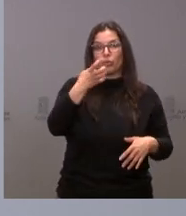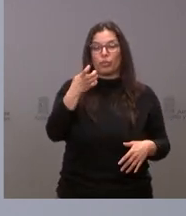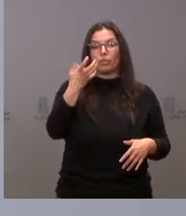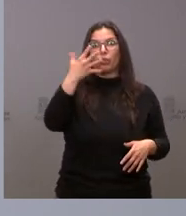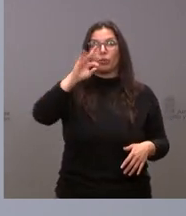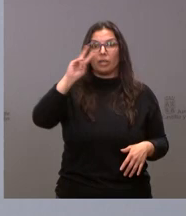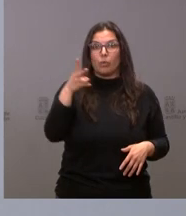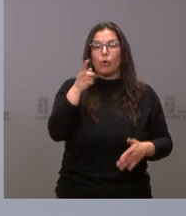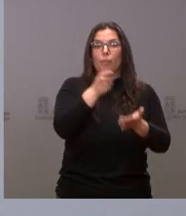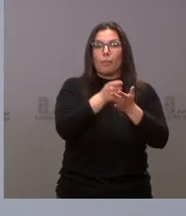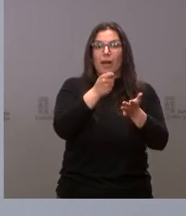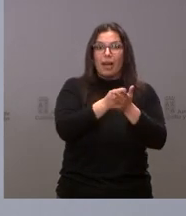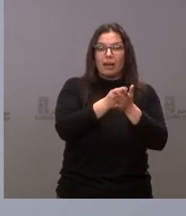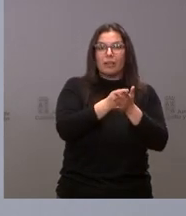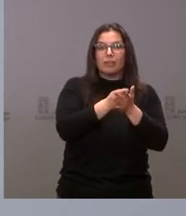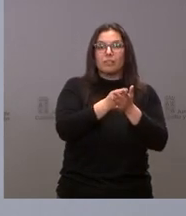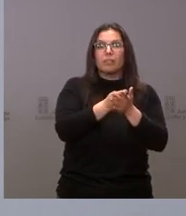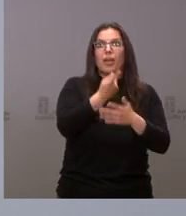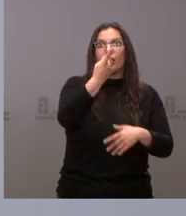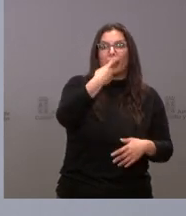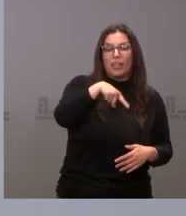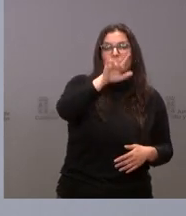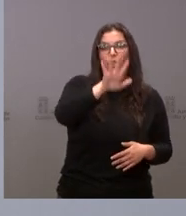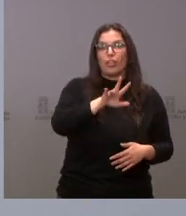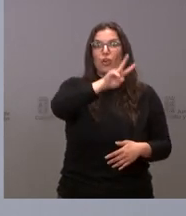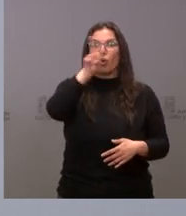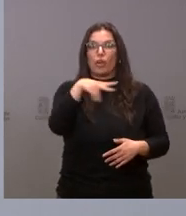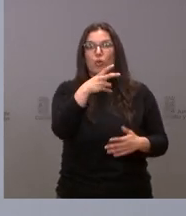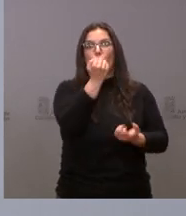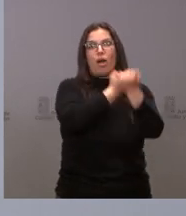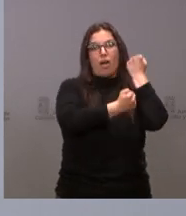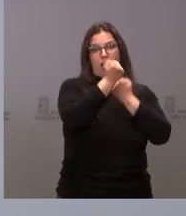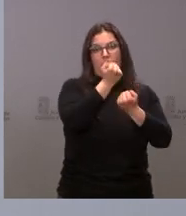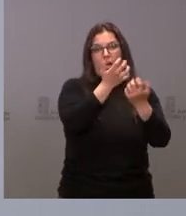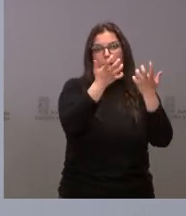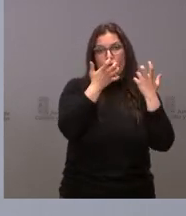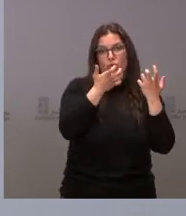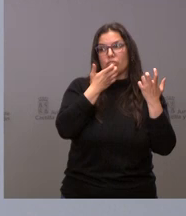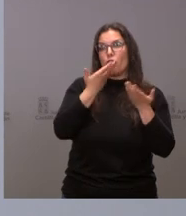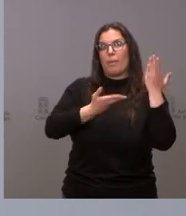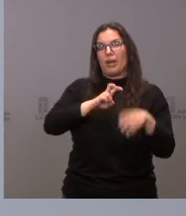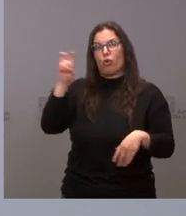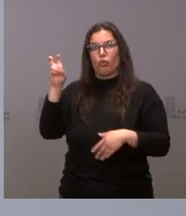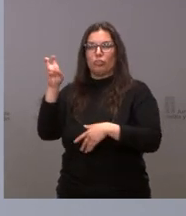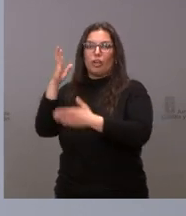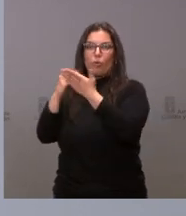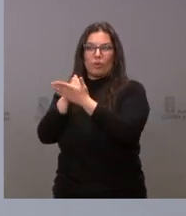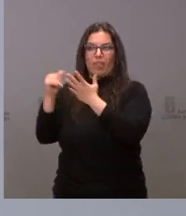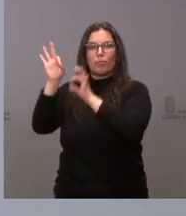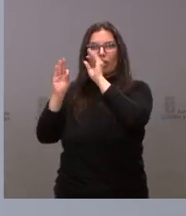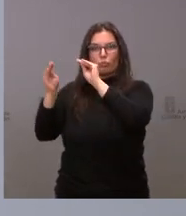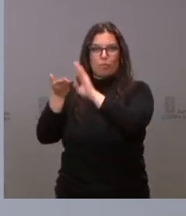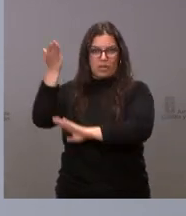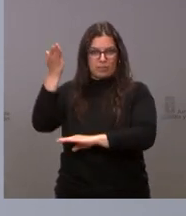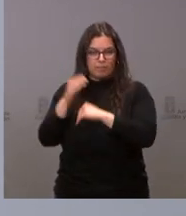pagar 105 euros menos de lo que pagaría ese mismo contribuyente en otras comunidades autónomas que tienen la tarifa más alta